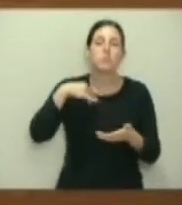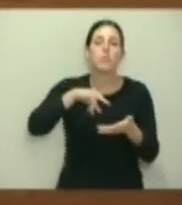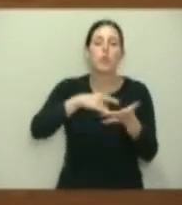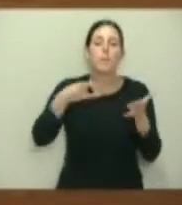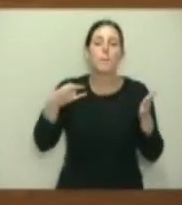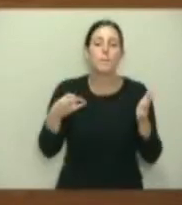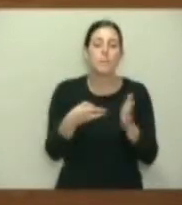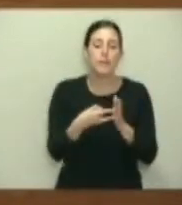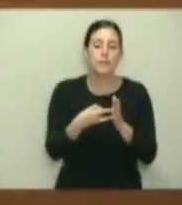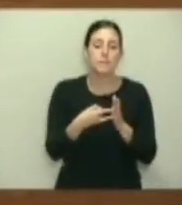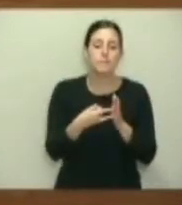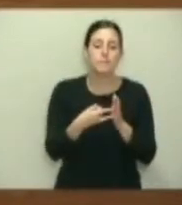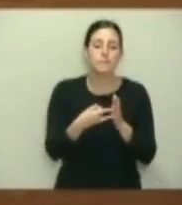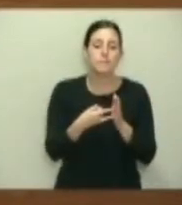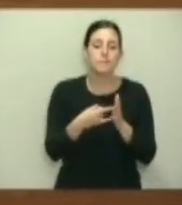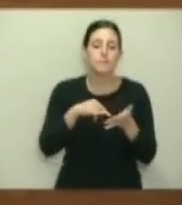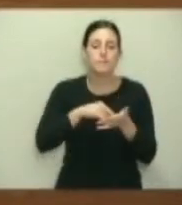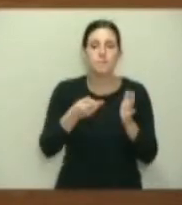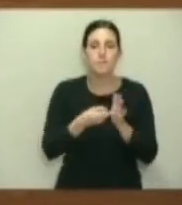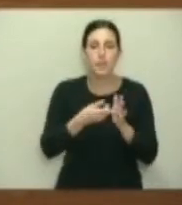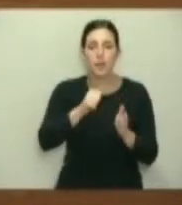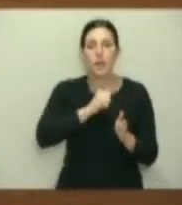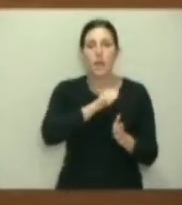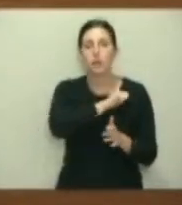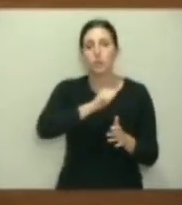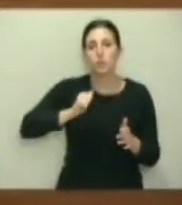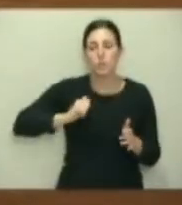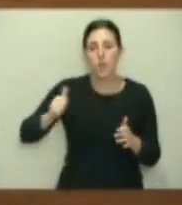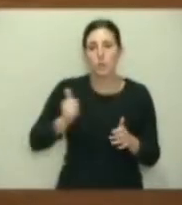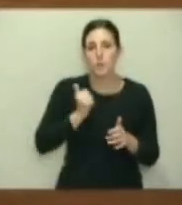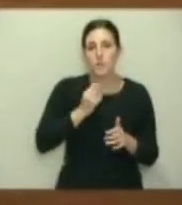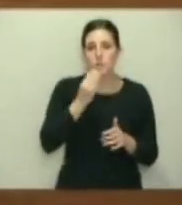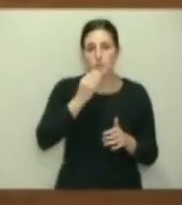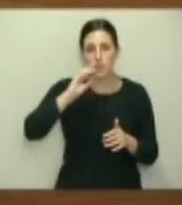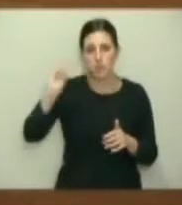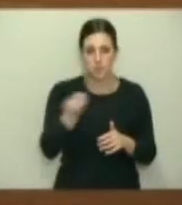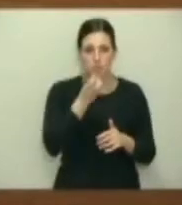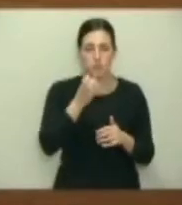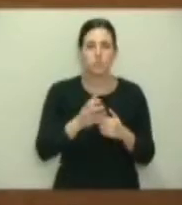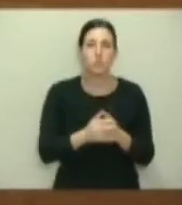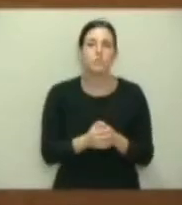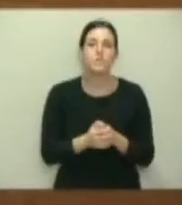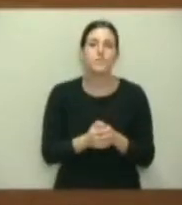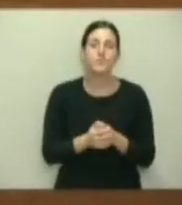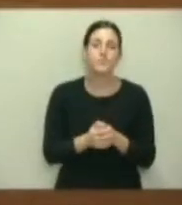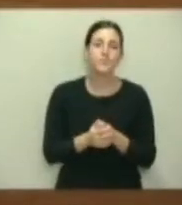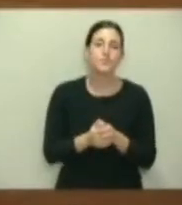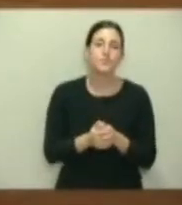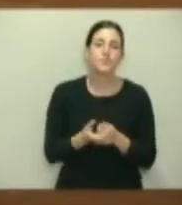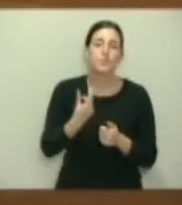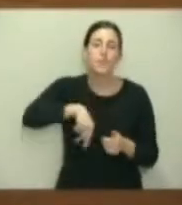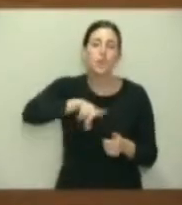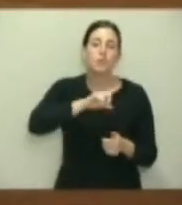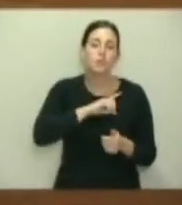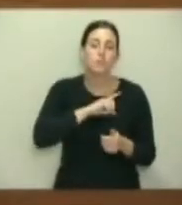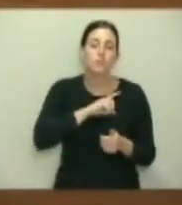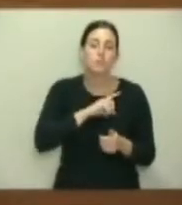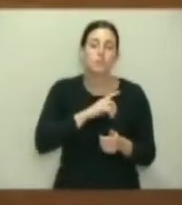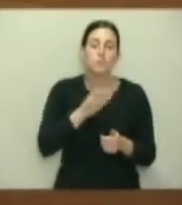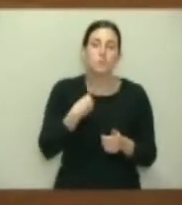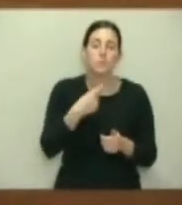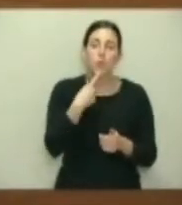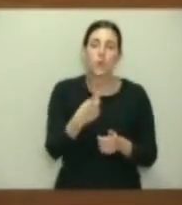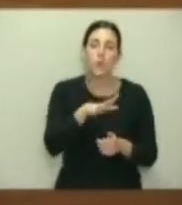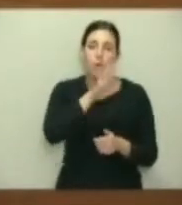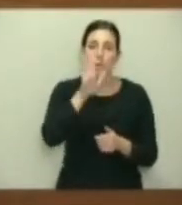autonómico de aprovechamiento de alimentos. A nosotros, como le decía,